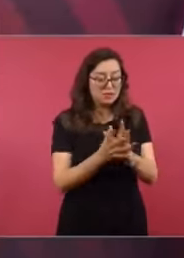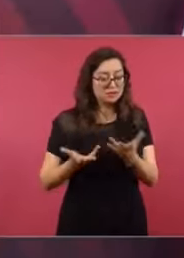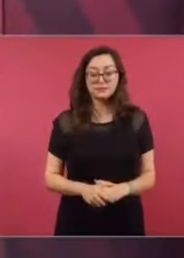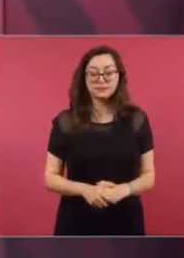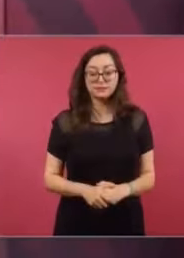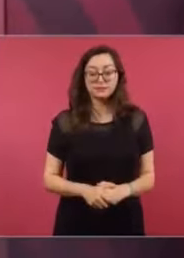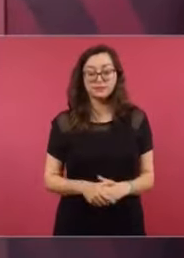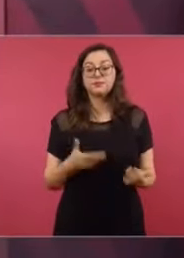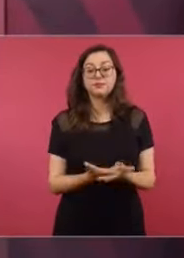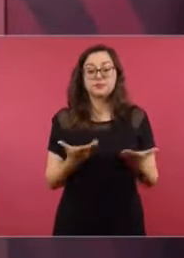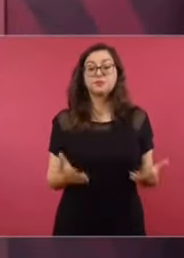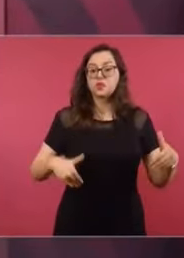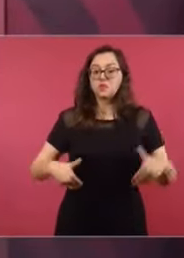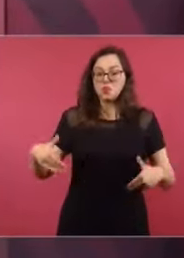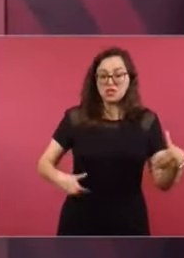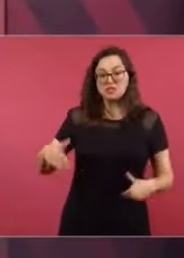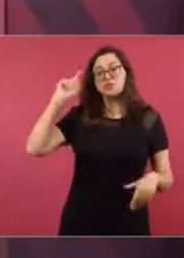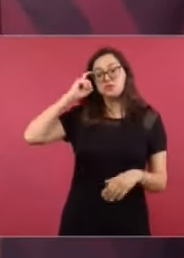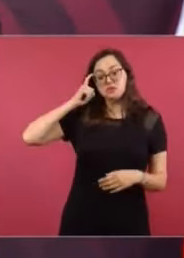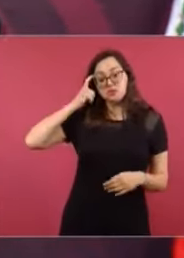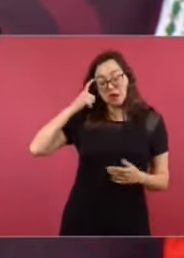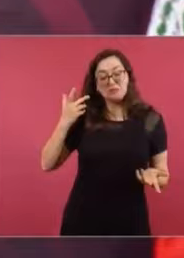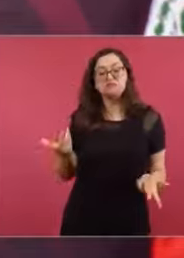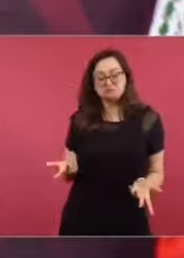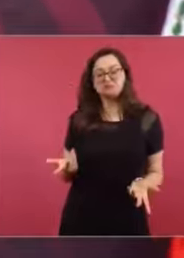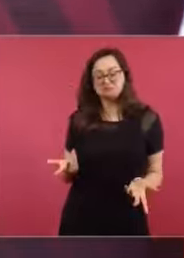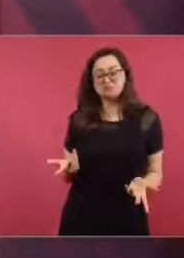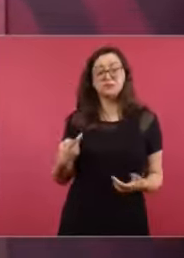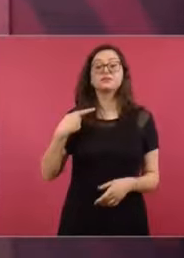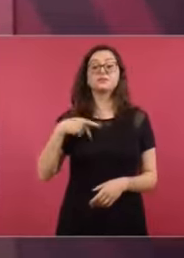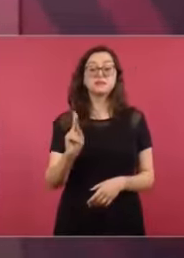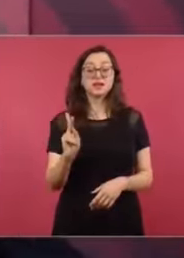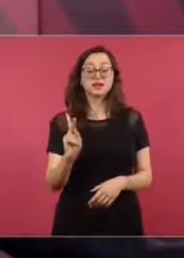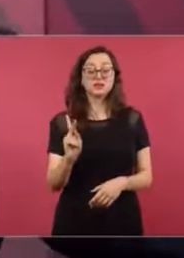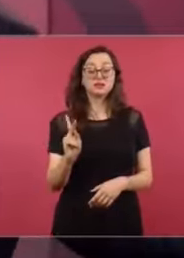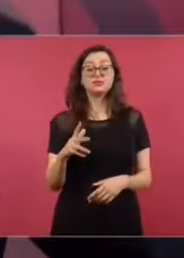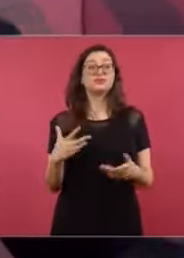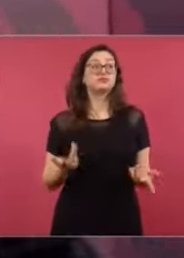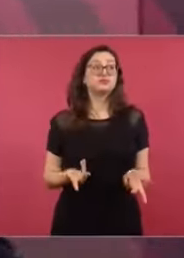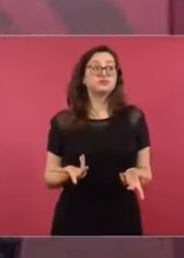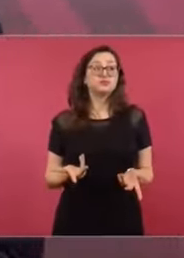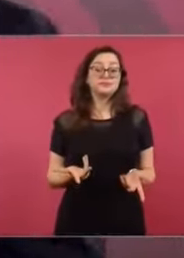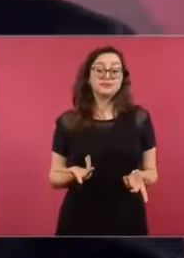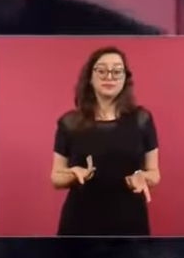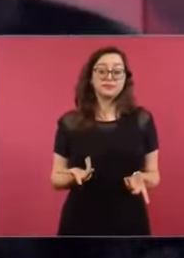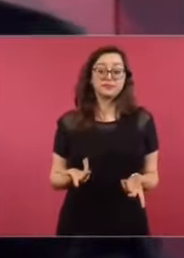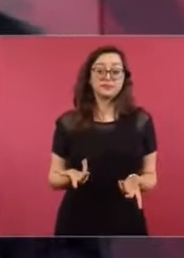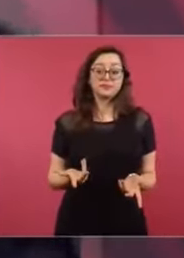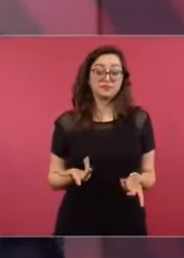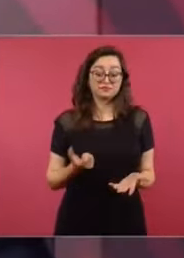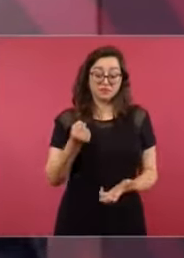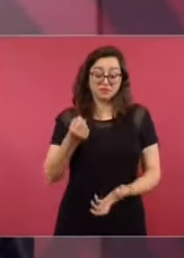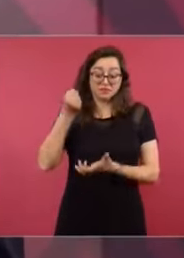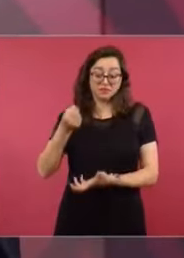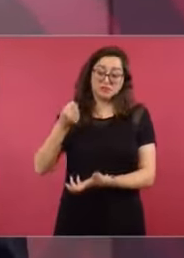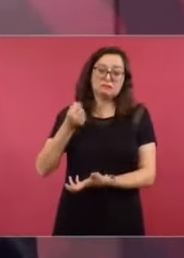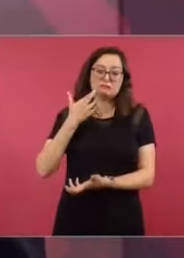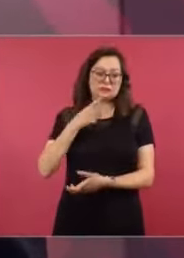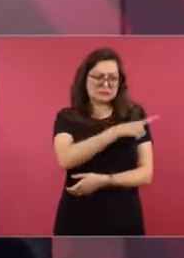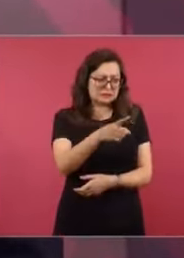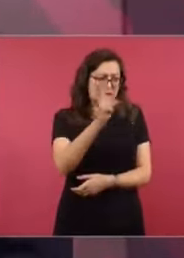de complicidades, están molestos, pero imagínense ustedes la molestia, lo que nos ha permitido,